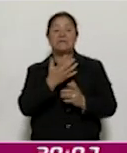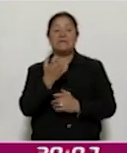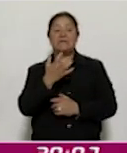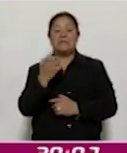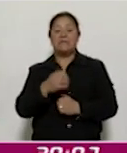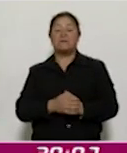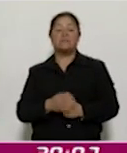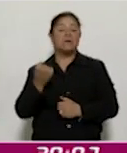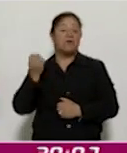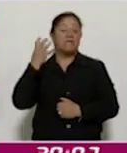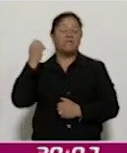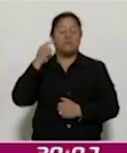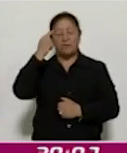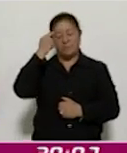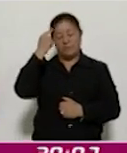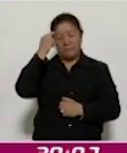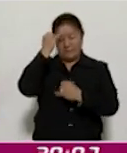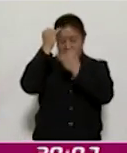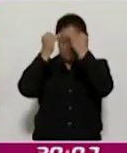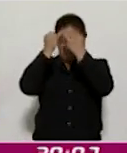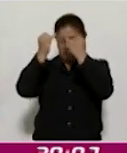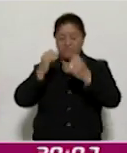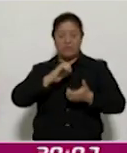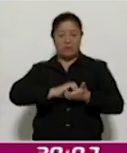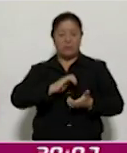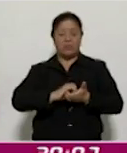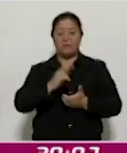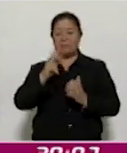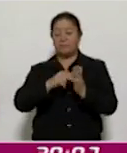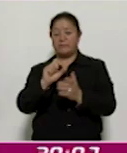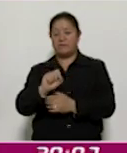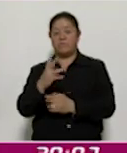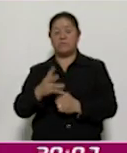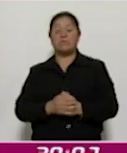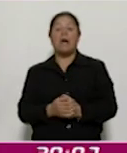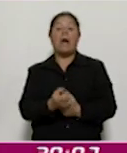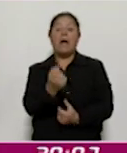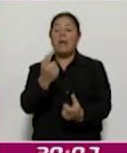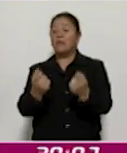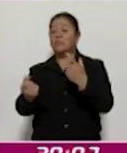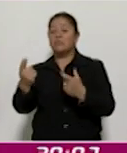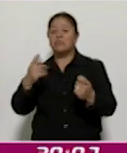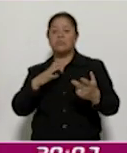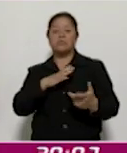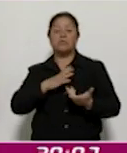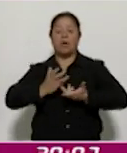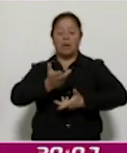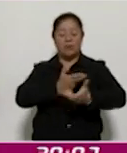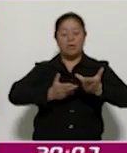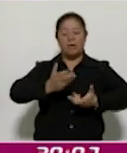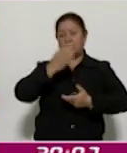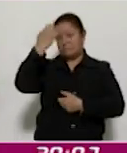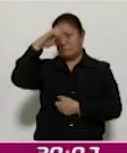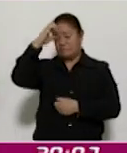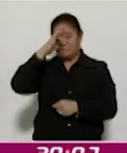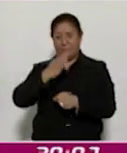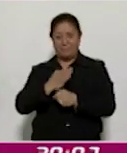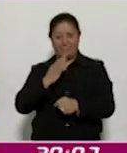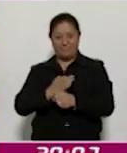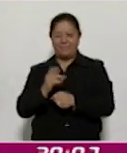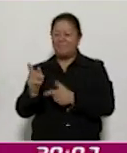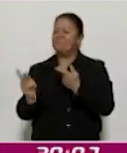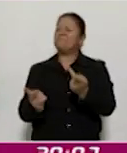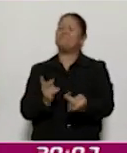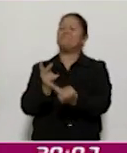Mentes Creativas del Conalep 2024. Y bueno, algunos nos compartieron su experiencia en este primer acercamiento al